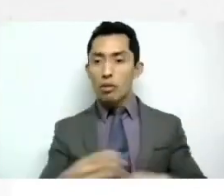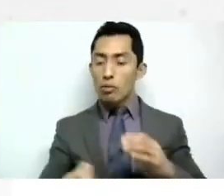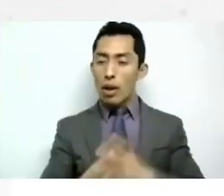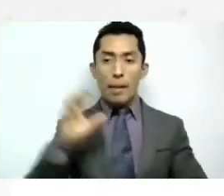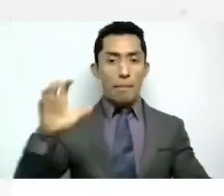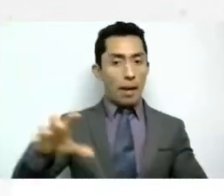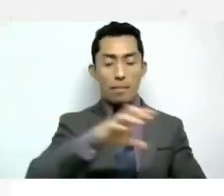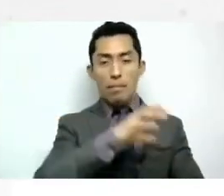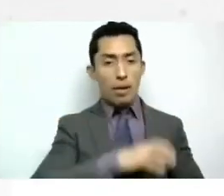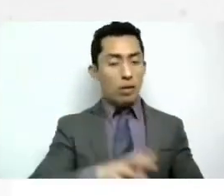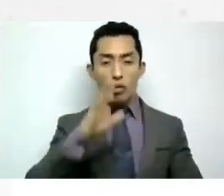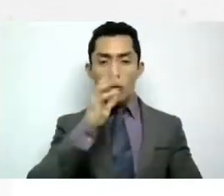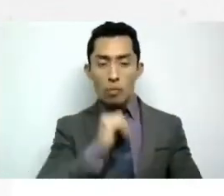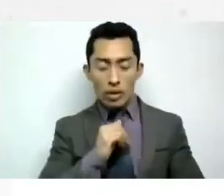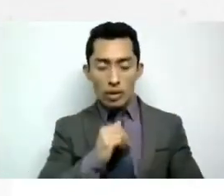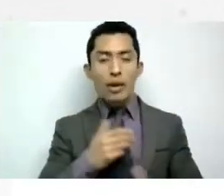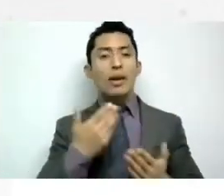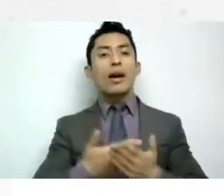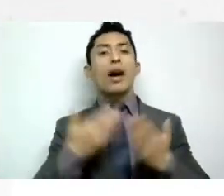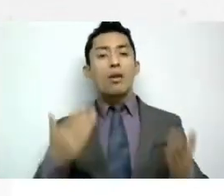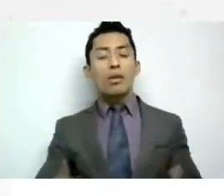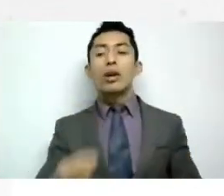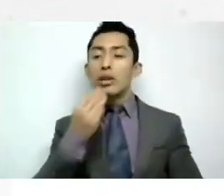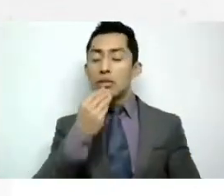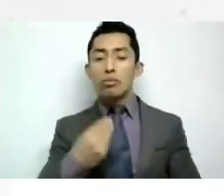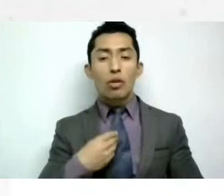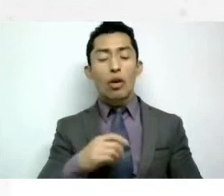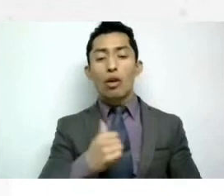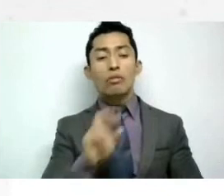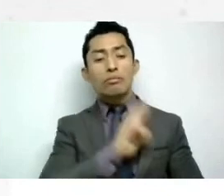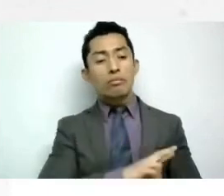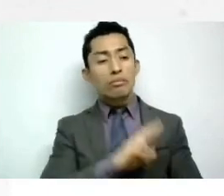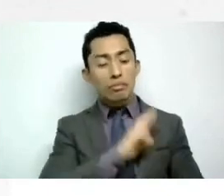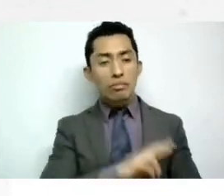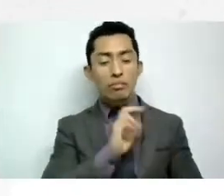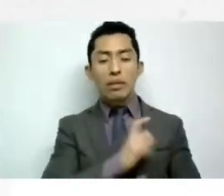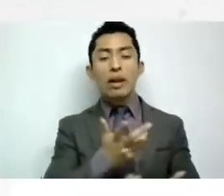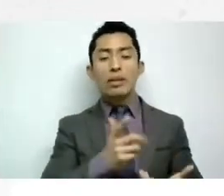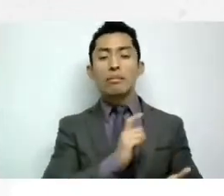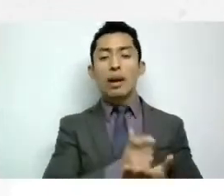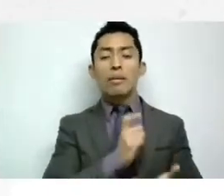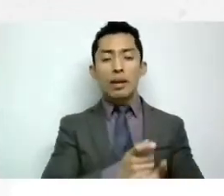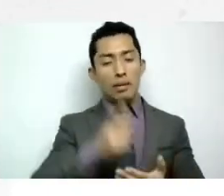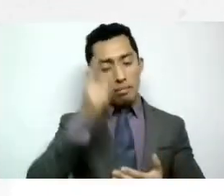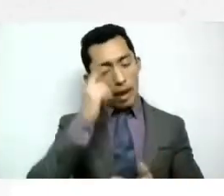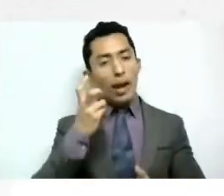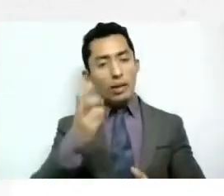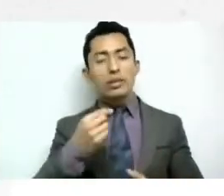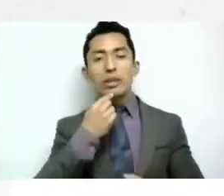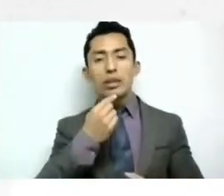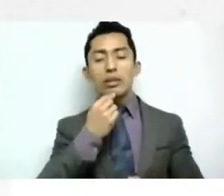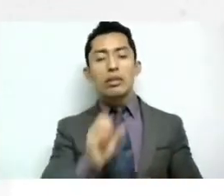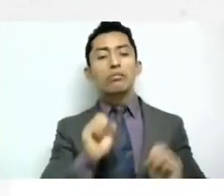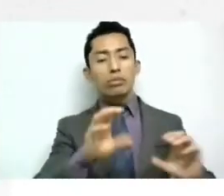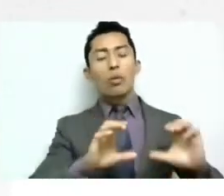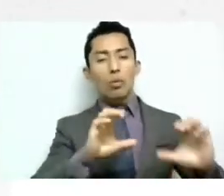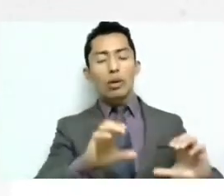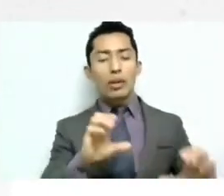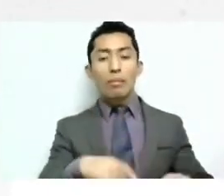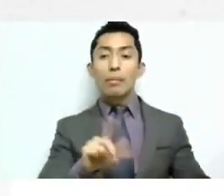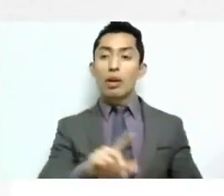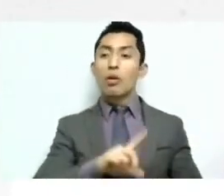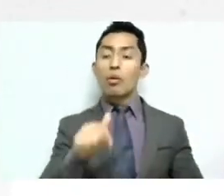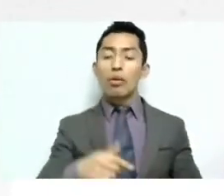a este a privados a que den ese servicio pero que es lo que pasa cuando se se cede